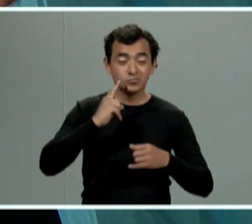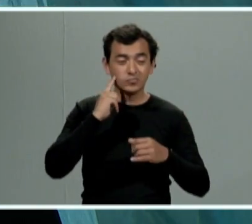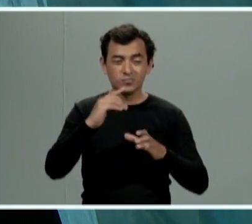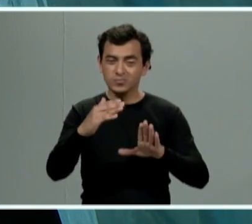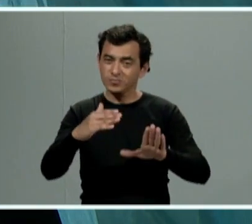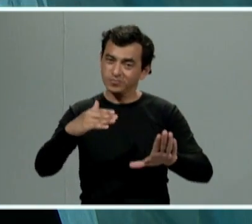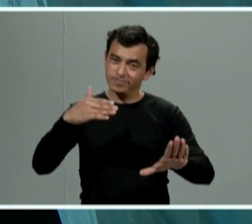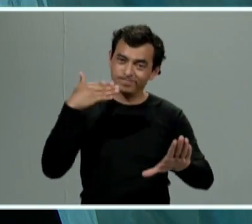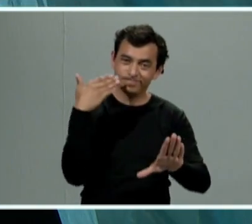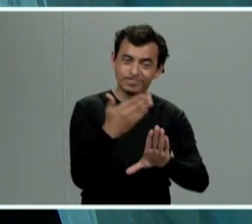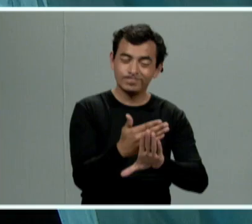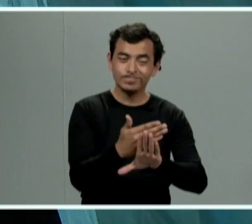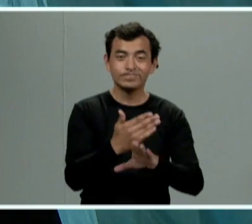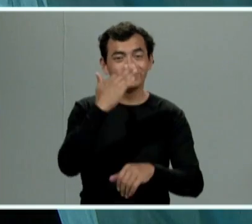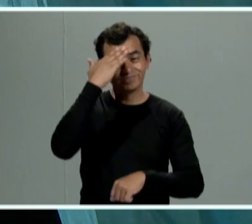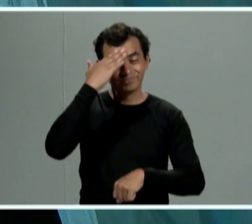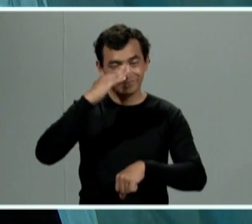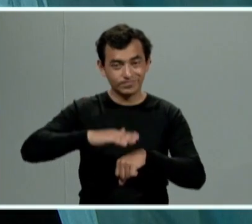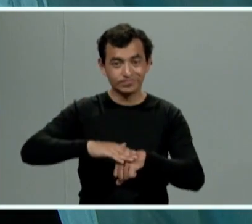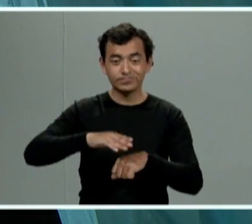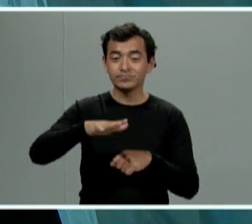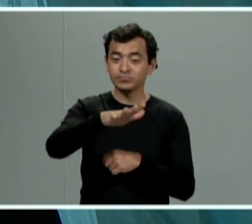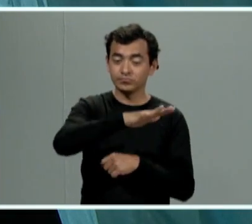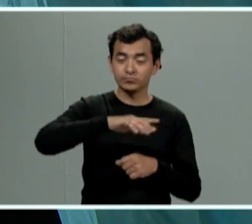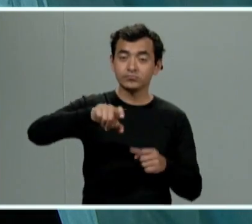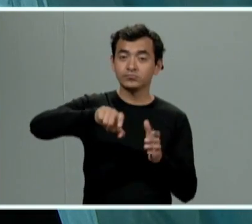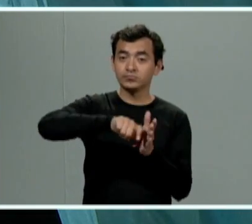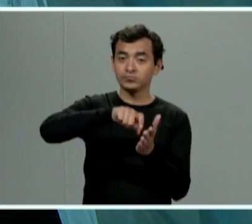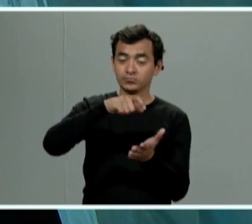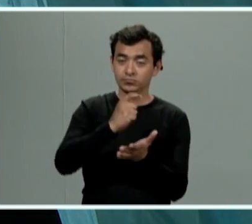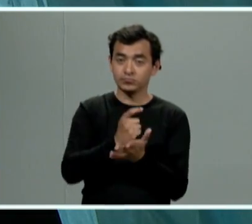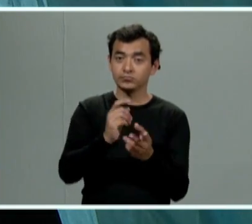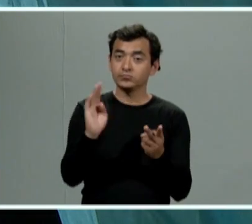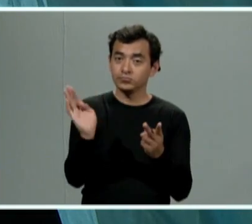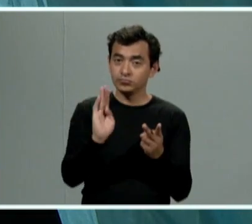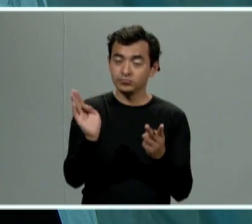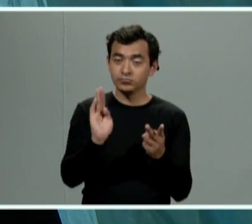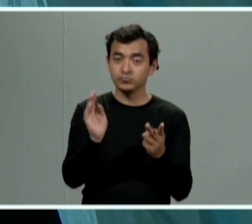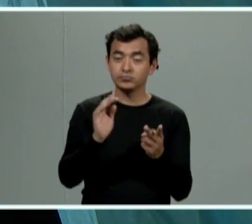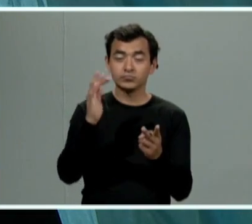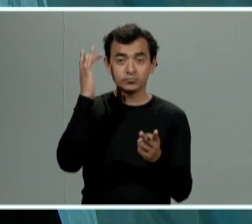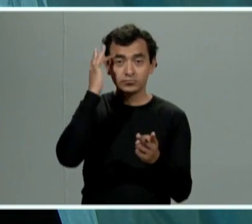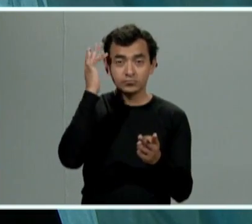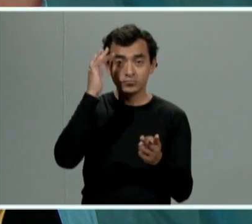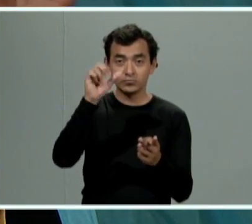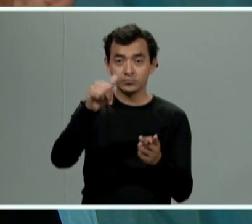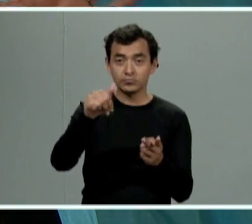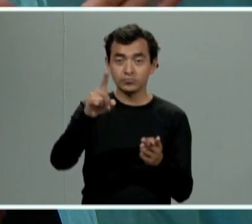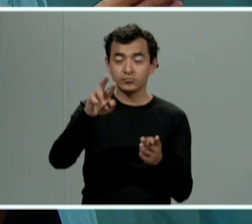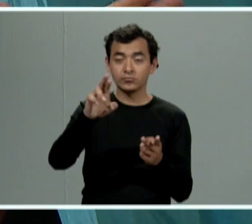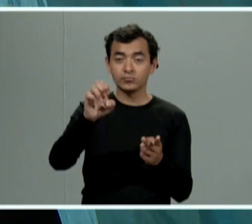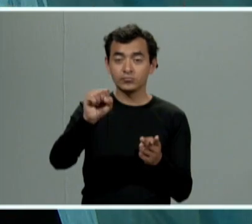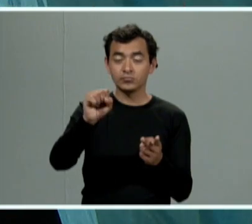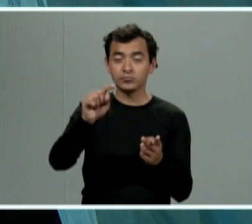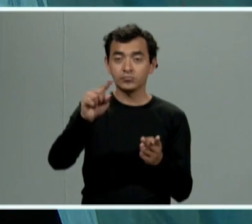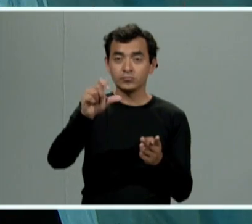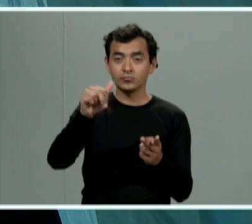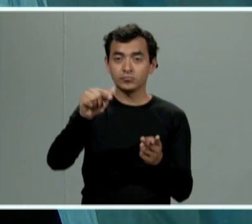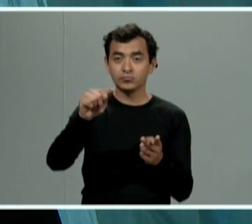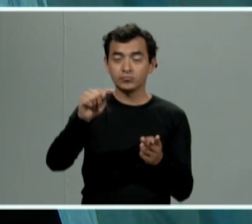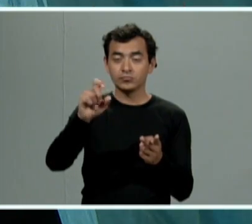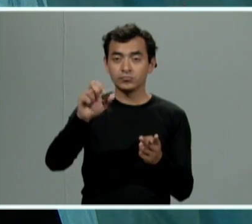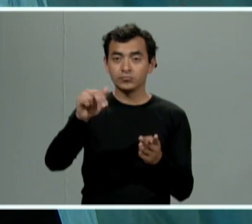de lo que es jalapa banderilla san municipio de san andrés la neguayocan y emiliano zapata